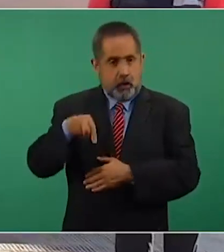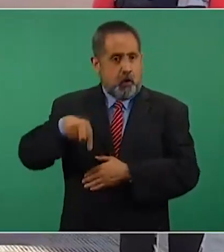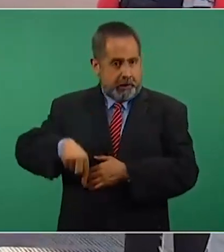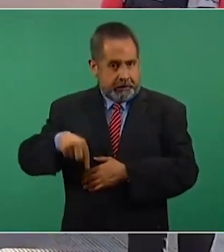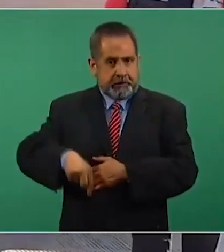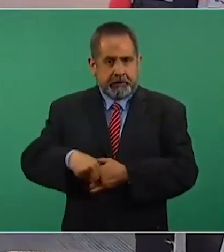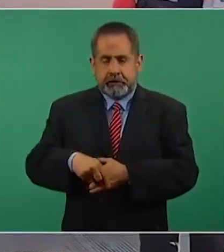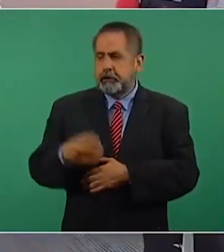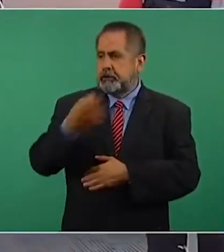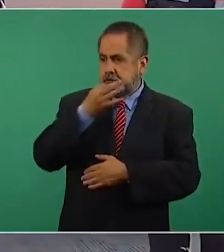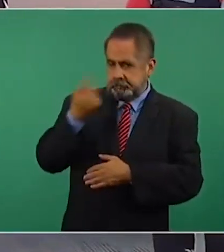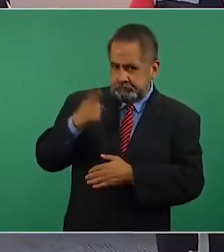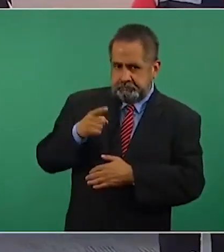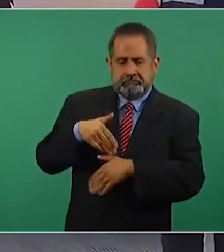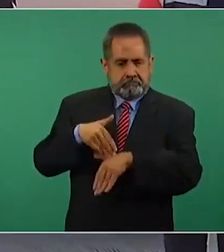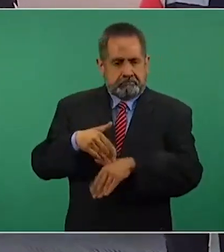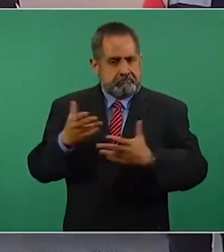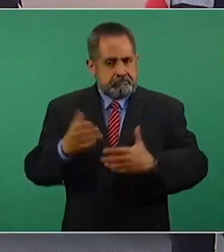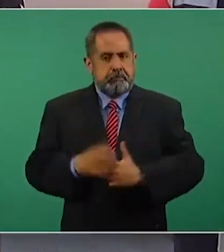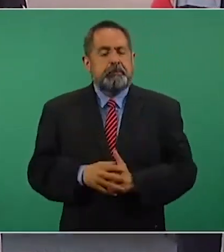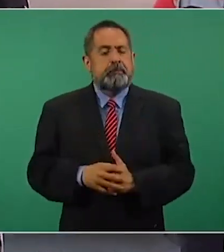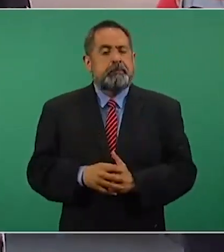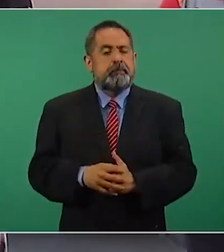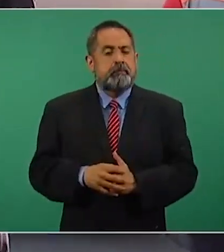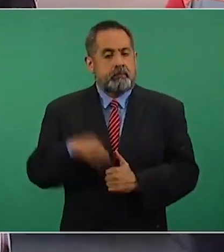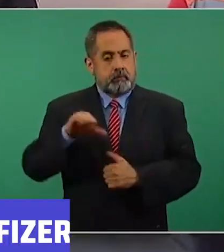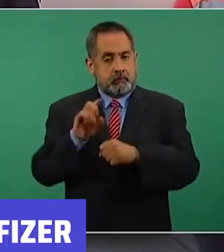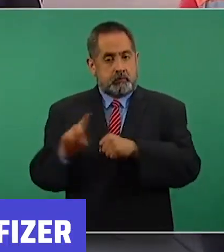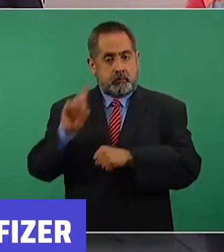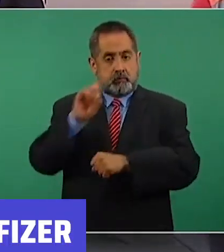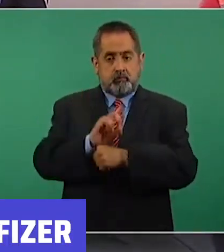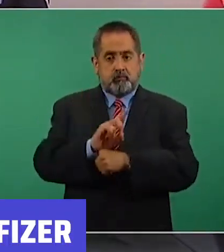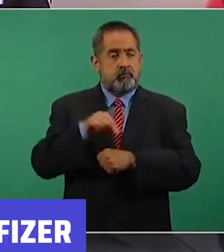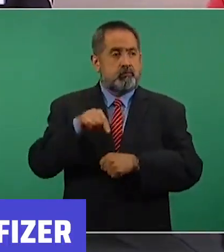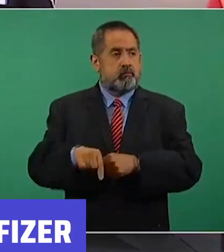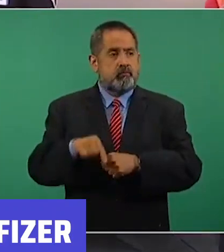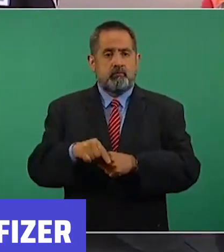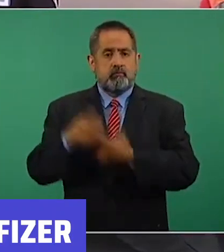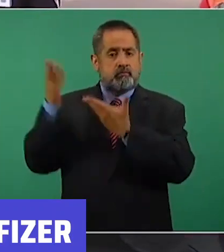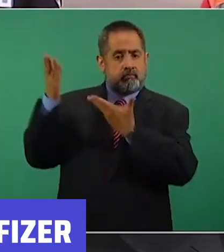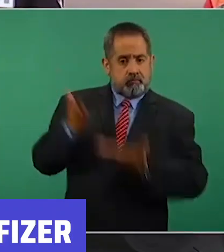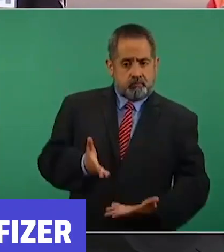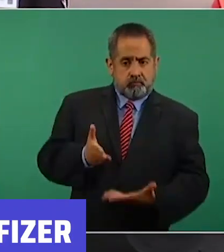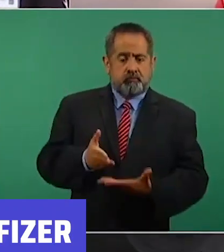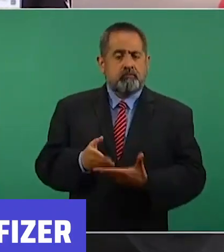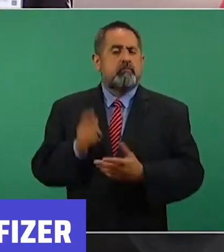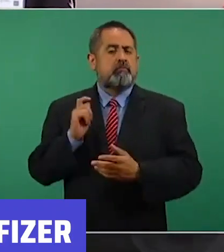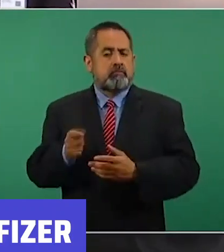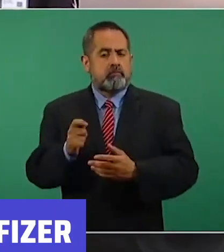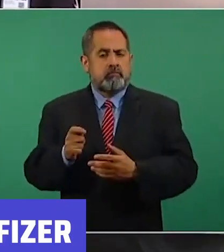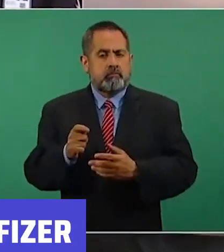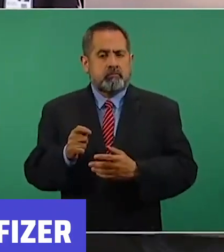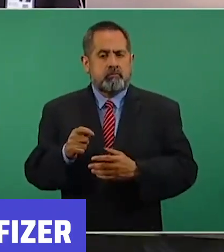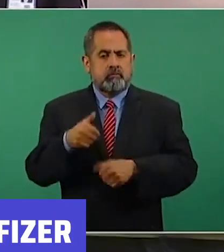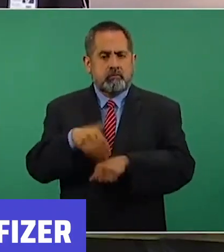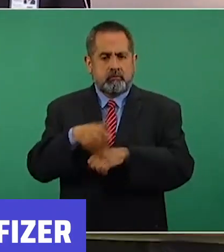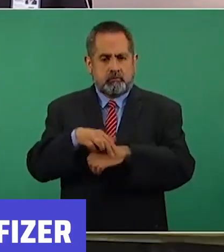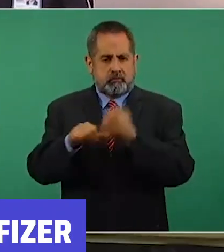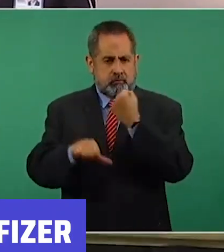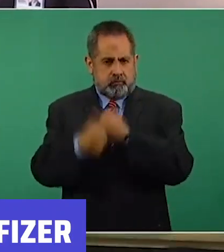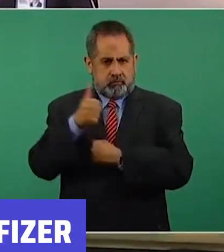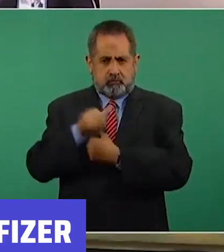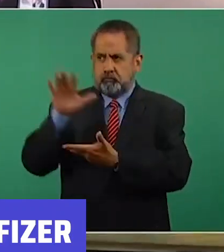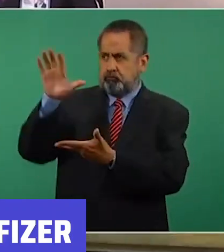su instrucción. El día de hoy arriba el embarque número 11